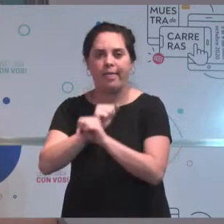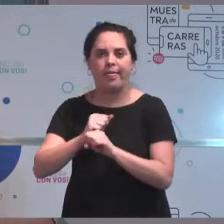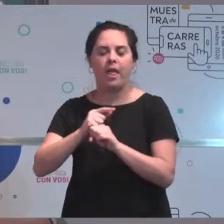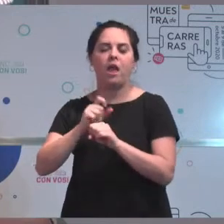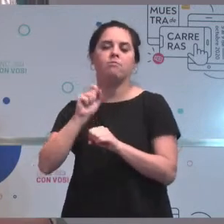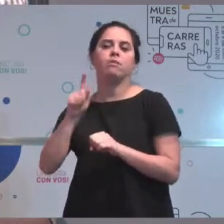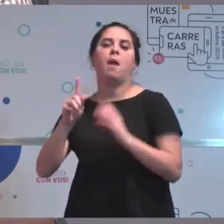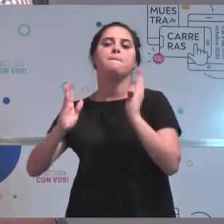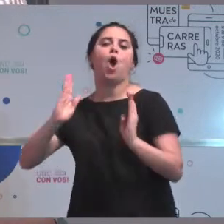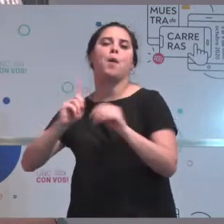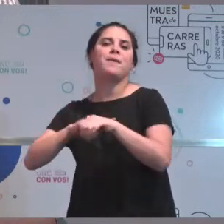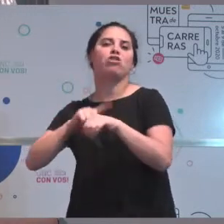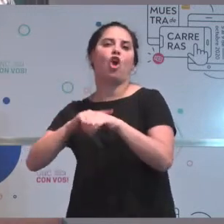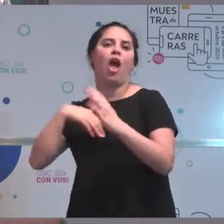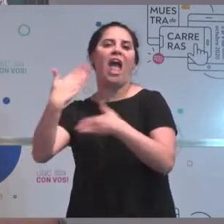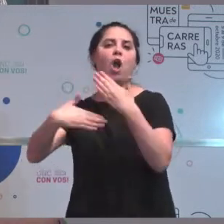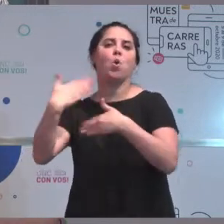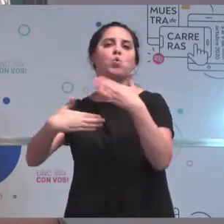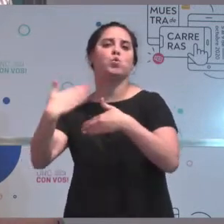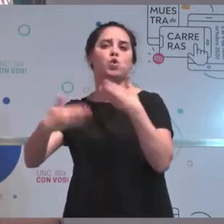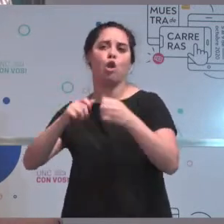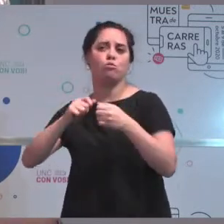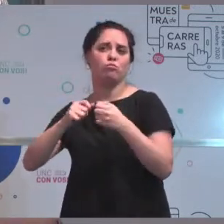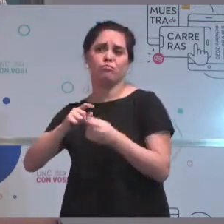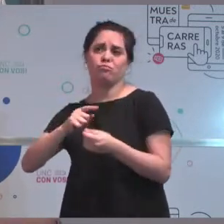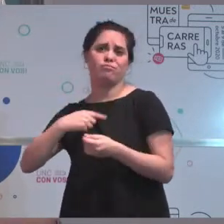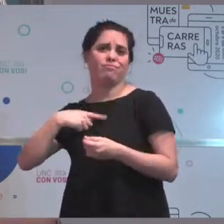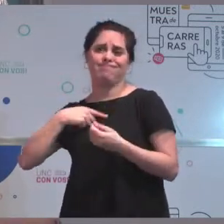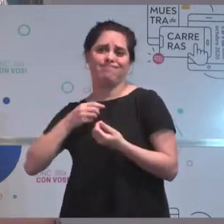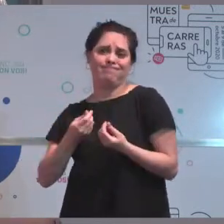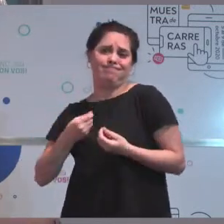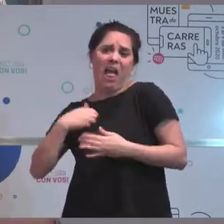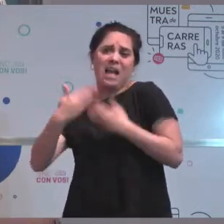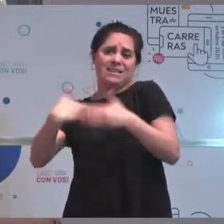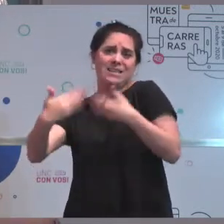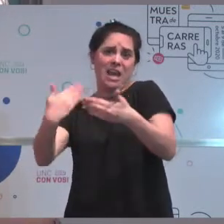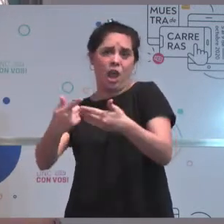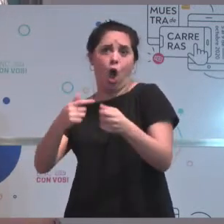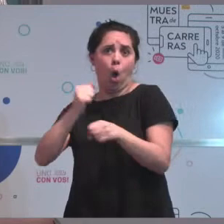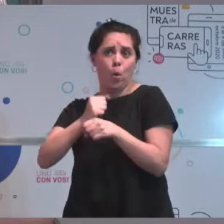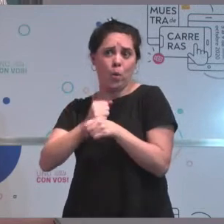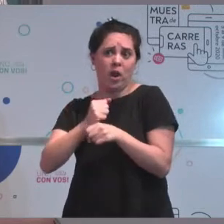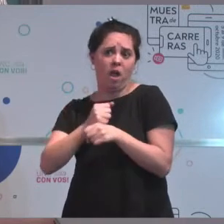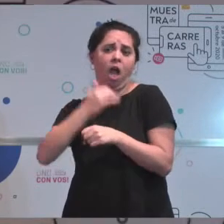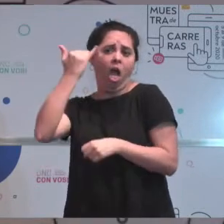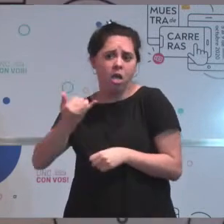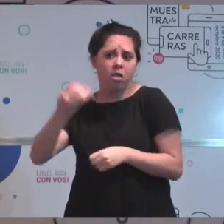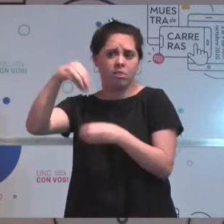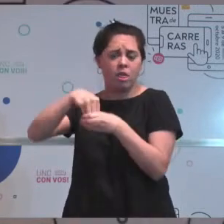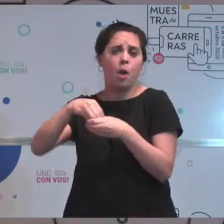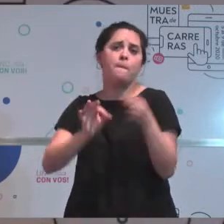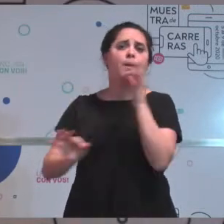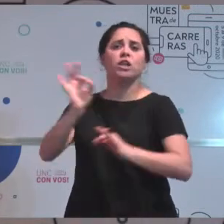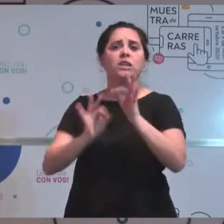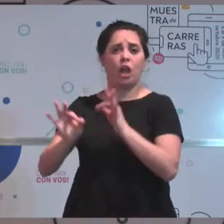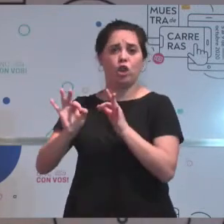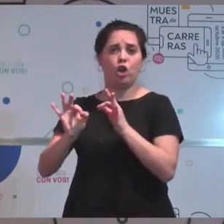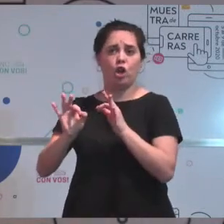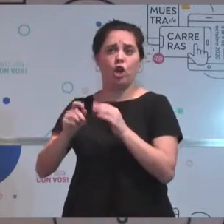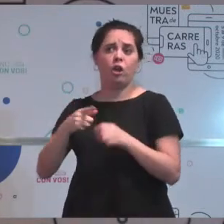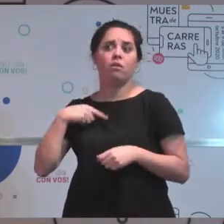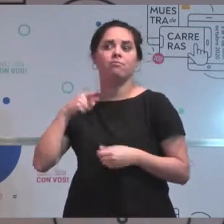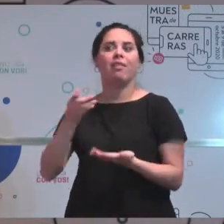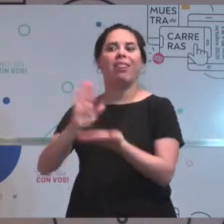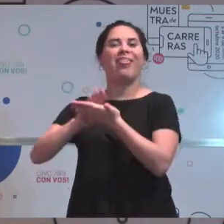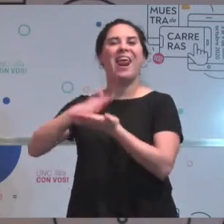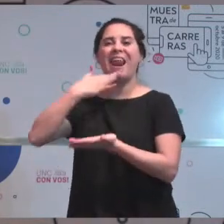ejecución de obras también estamos ahí haciendo de nexo entre los proyectos y la realidad, digamos. Ustedes hablan de la parte legal, ¿y a qué